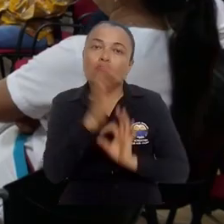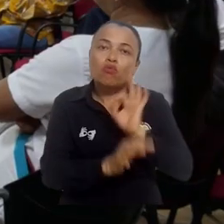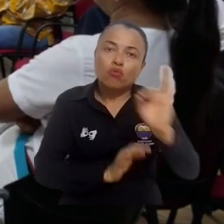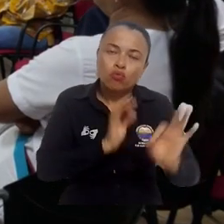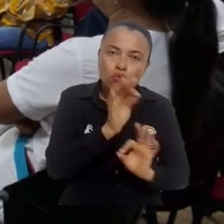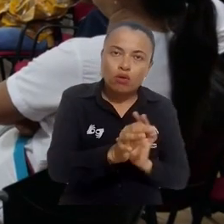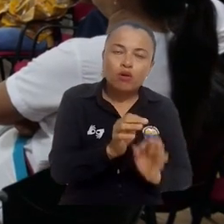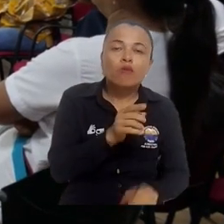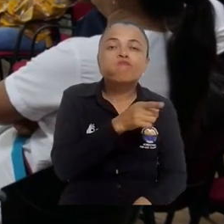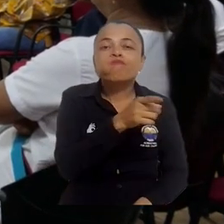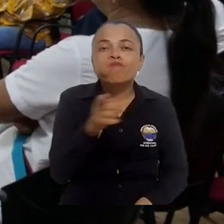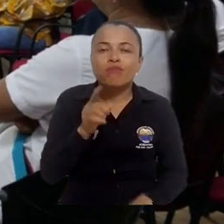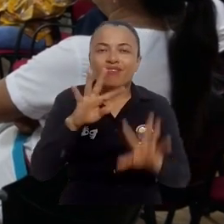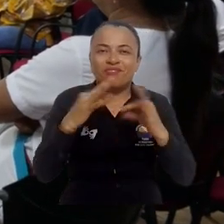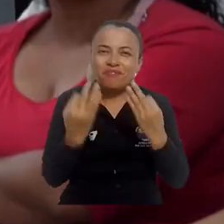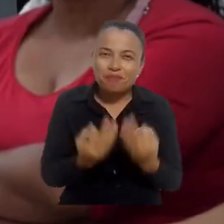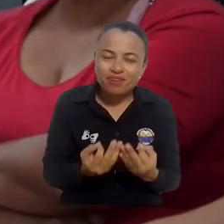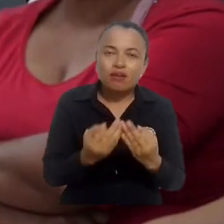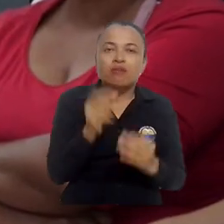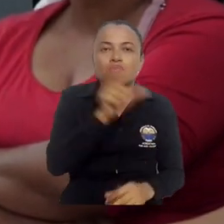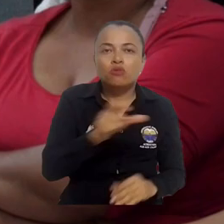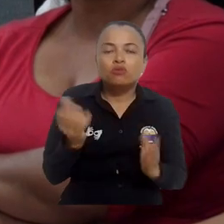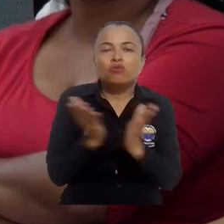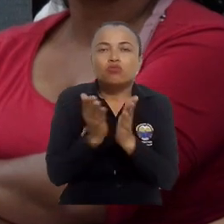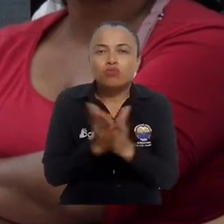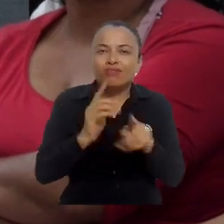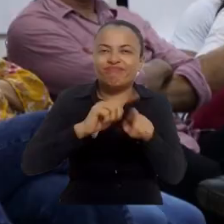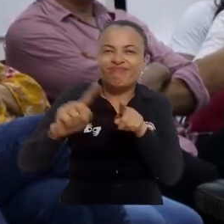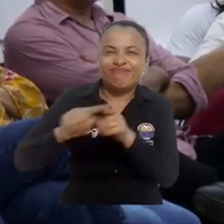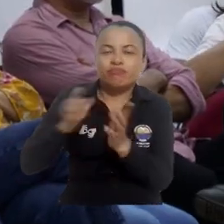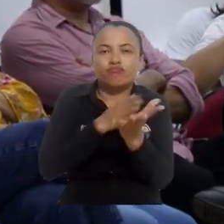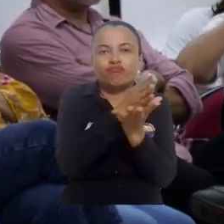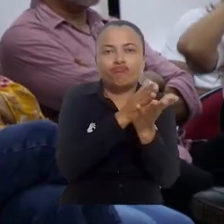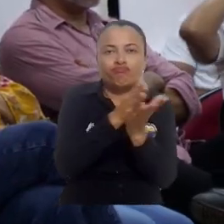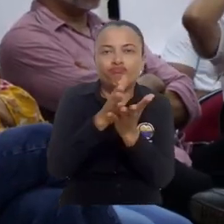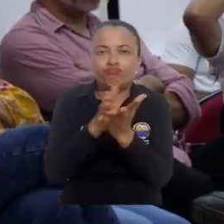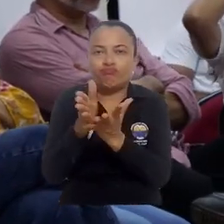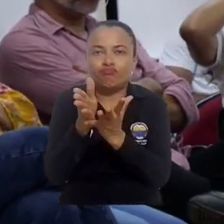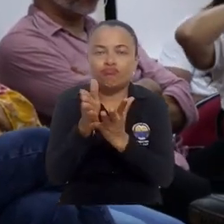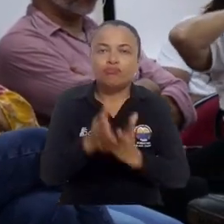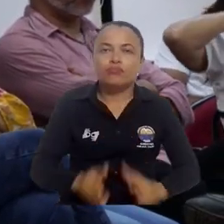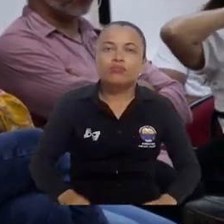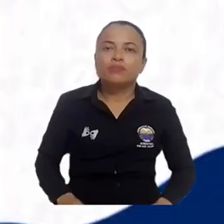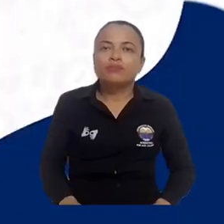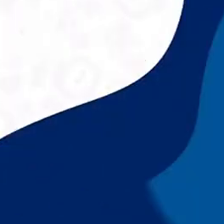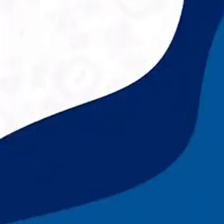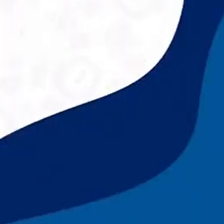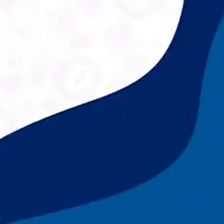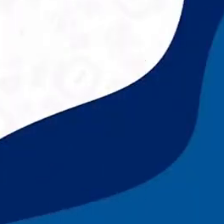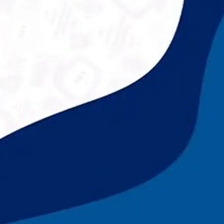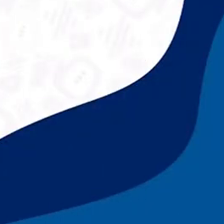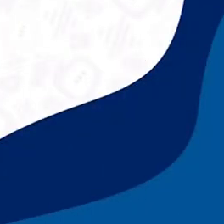encuentro de padres y cuidadores con los familiares de estudiantes de los diferentes programas académicos.